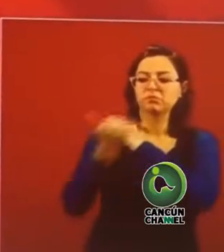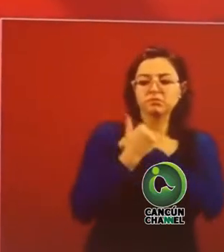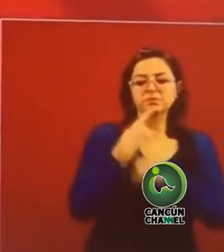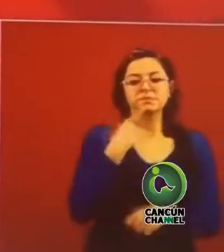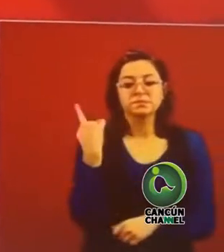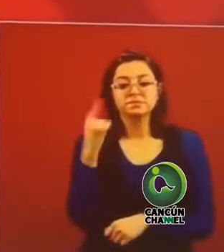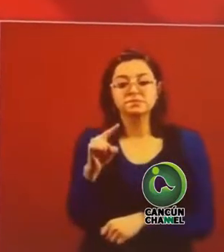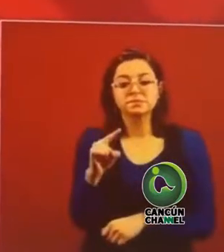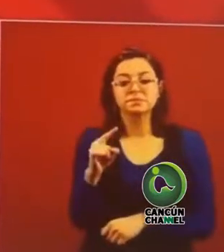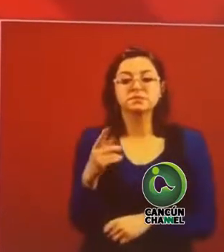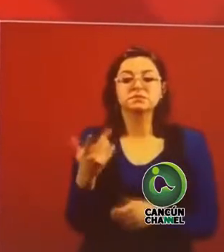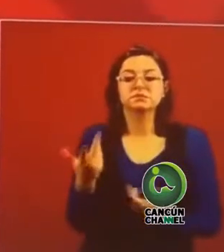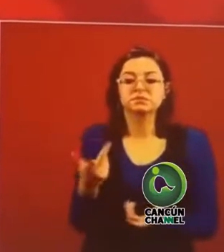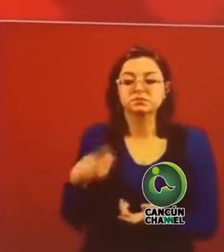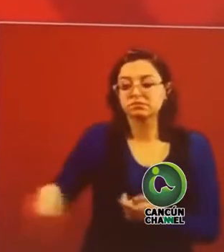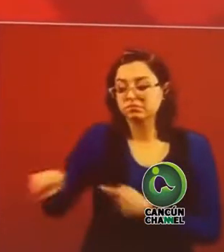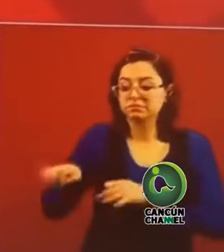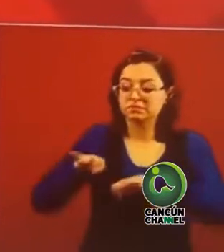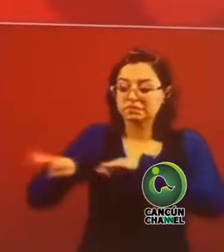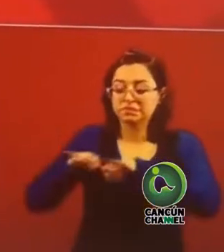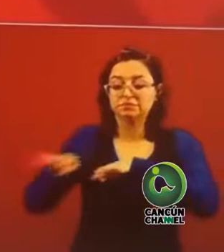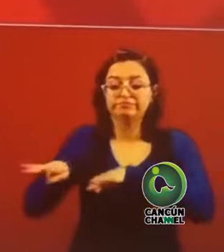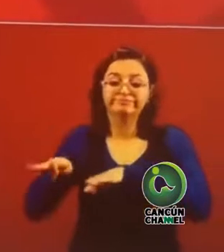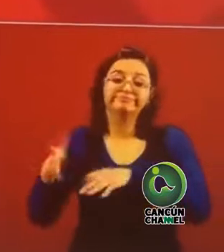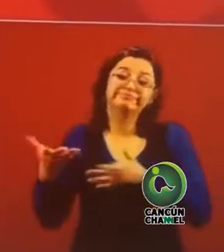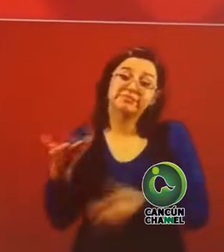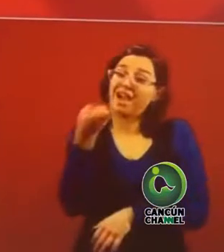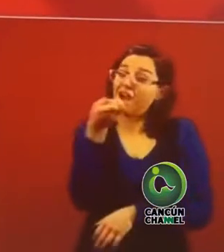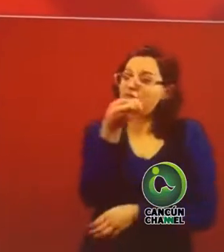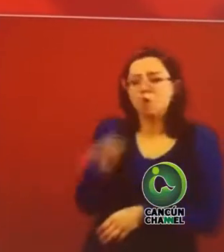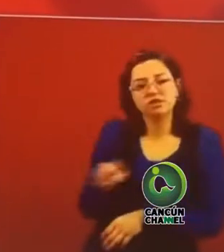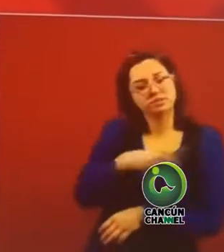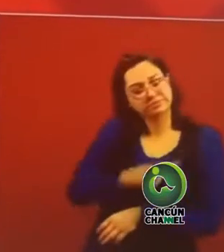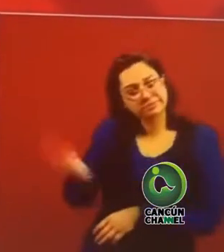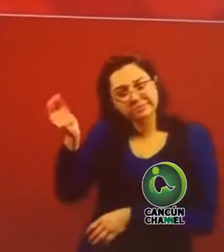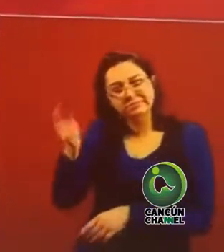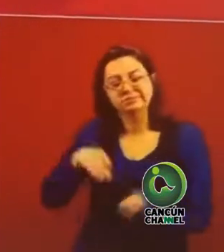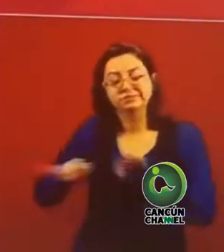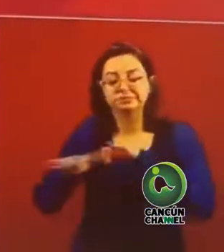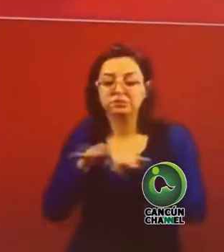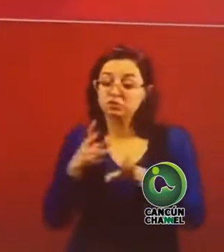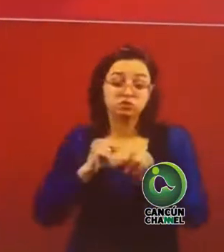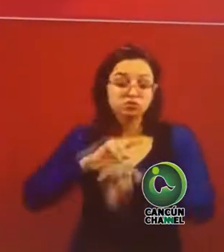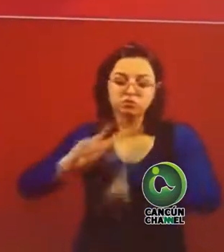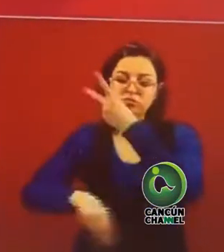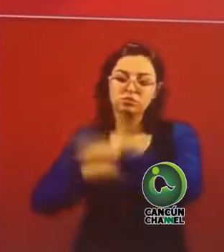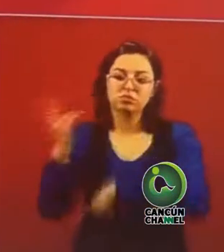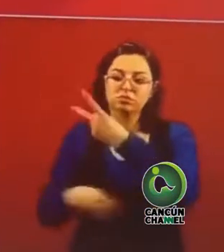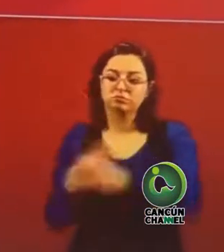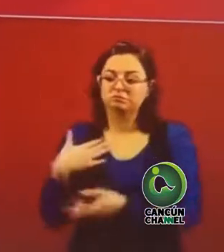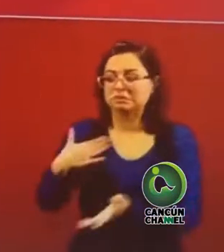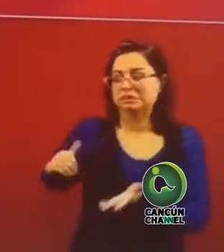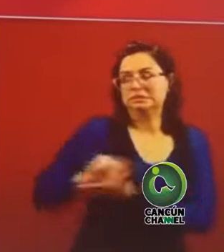trabajando de alguna manera siendo obligados, porque saben que si no van pueden perder su